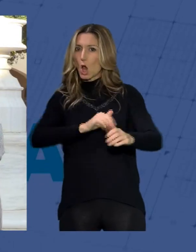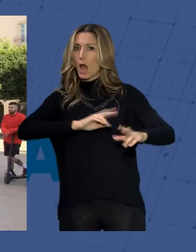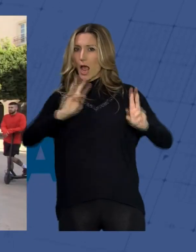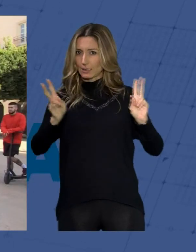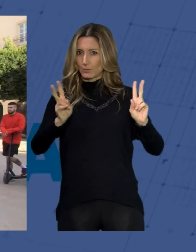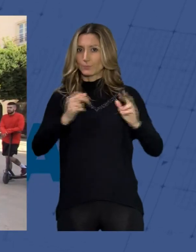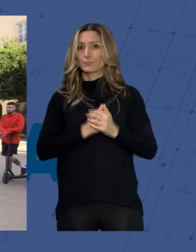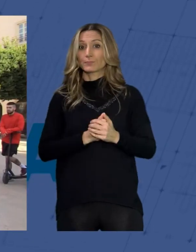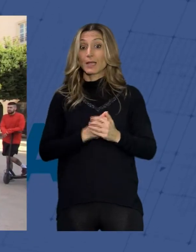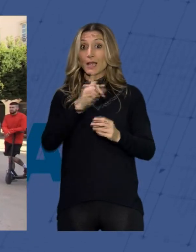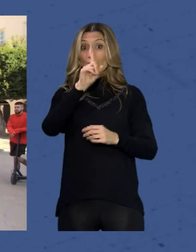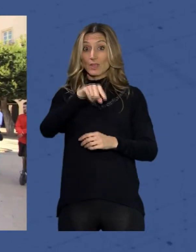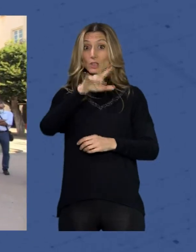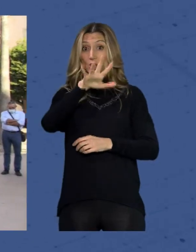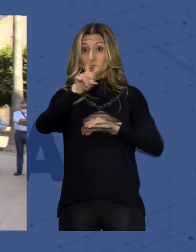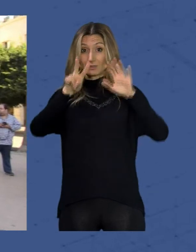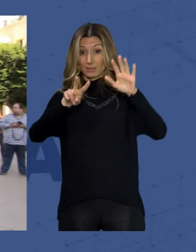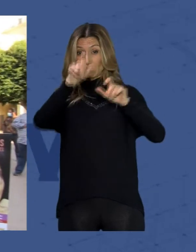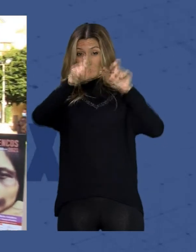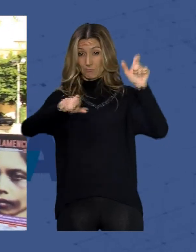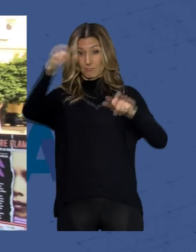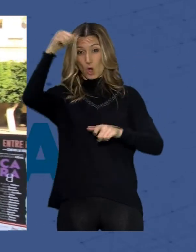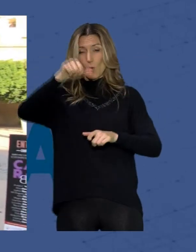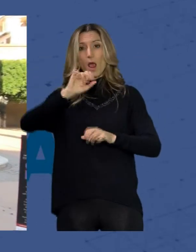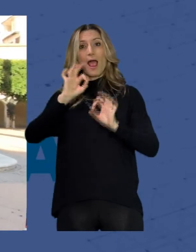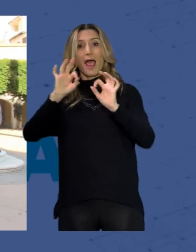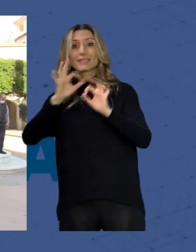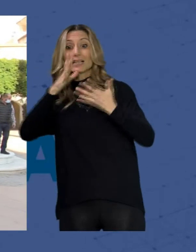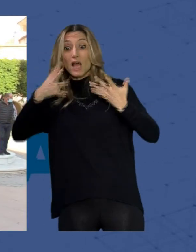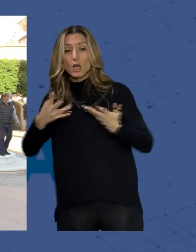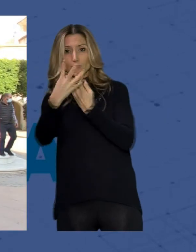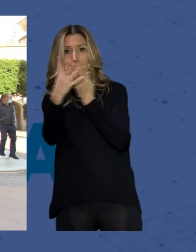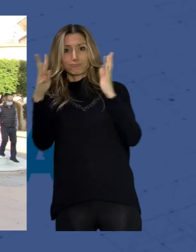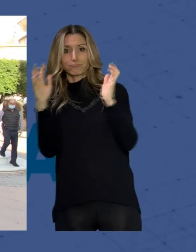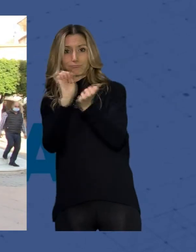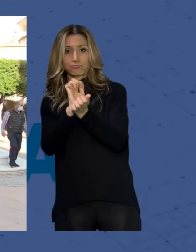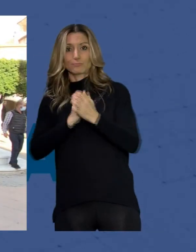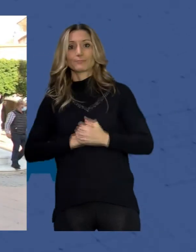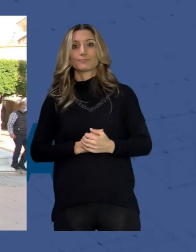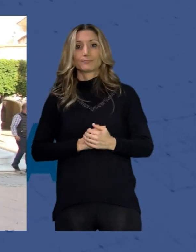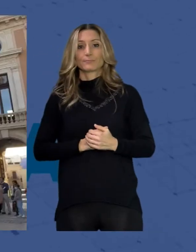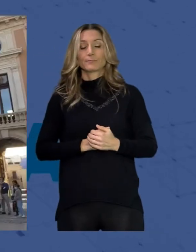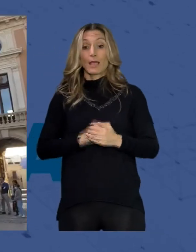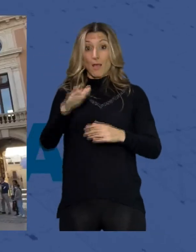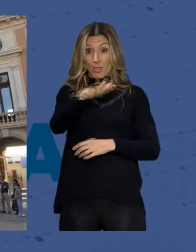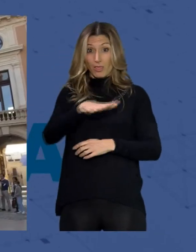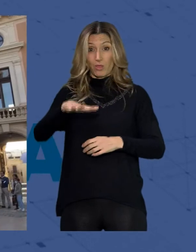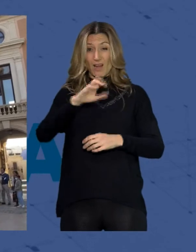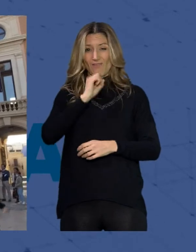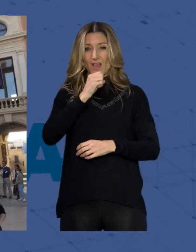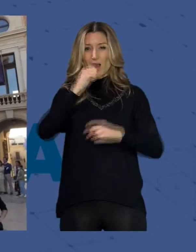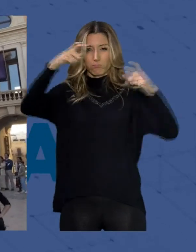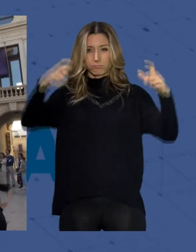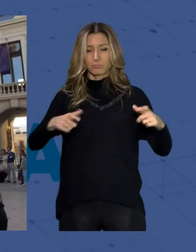157 varones cumplen condena en centros penitenciarios la plaza vieja se convirtió en un gran